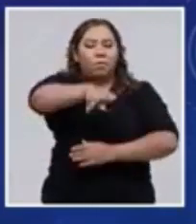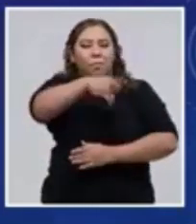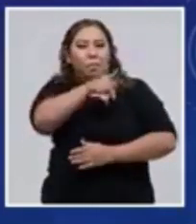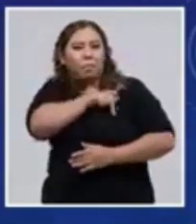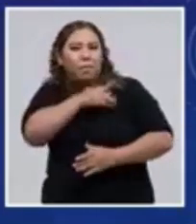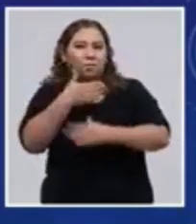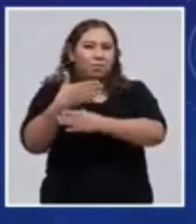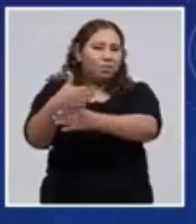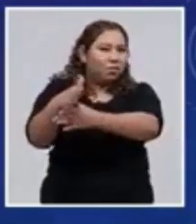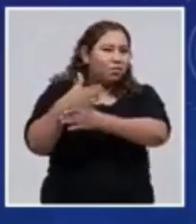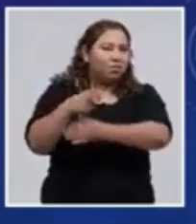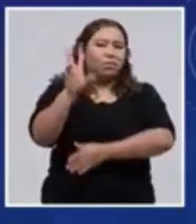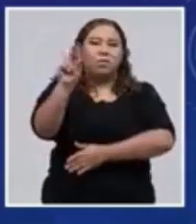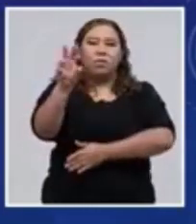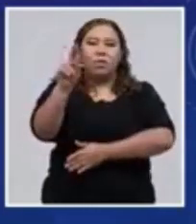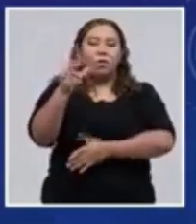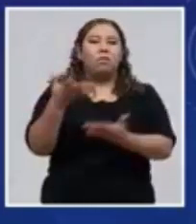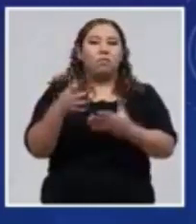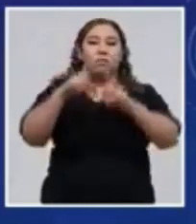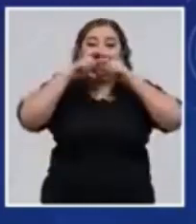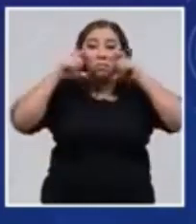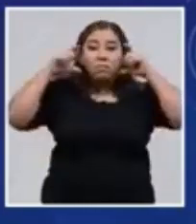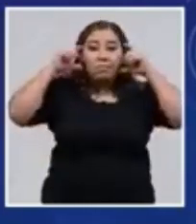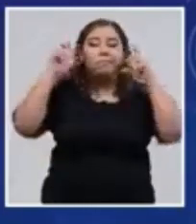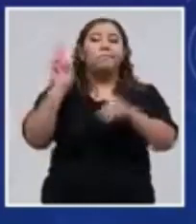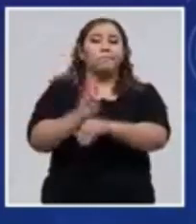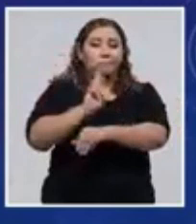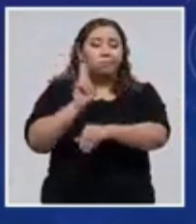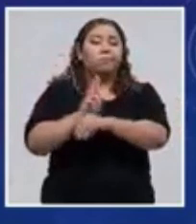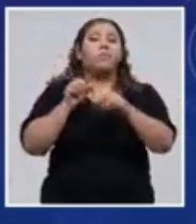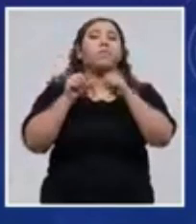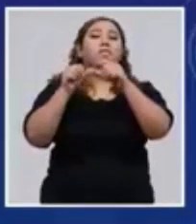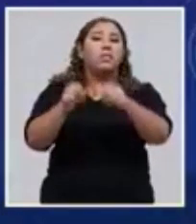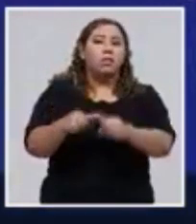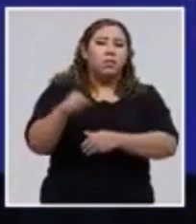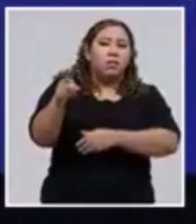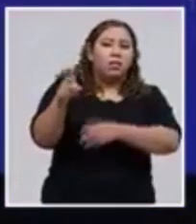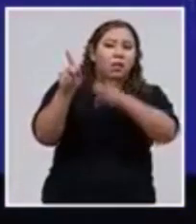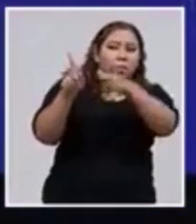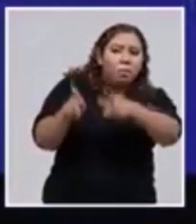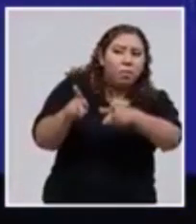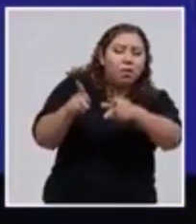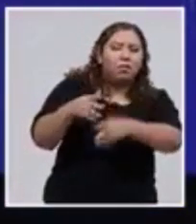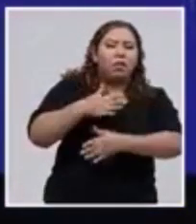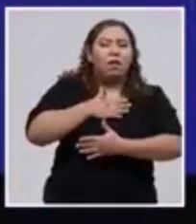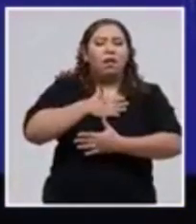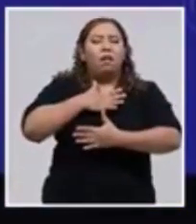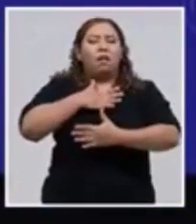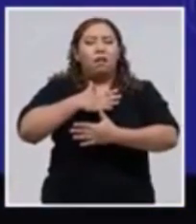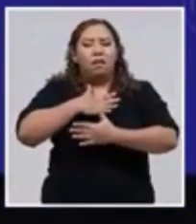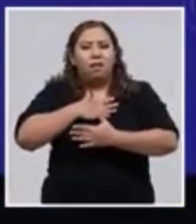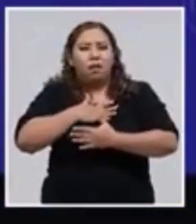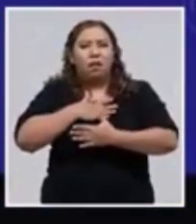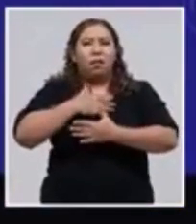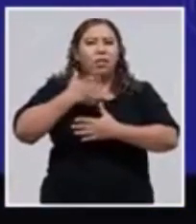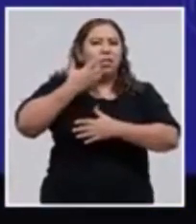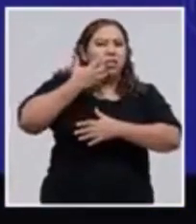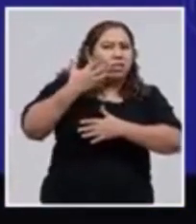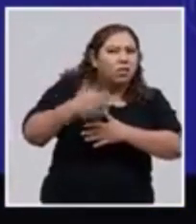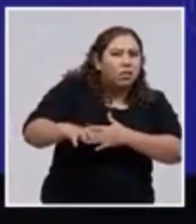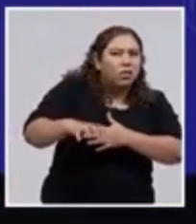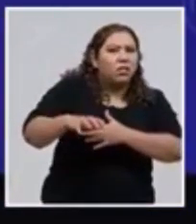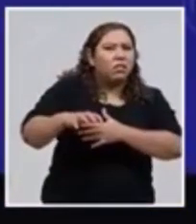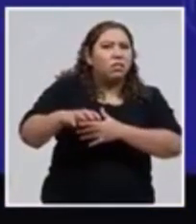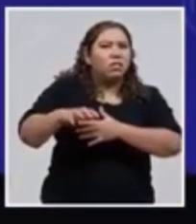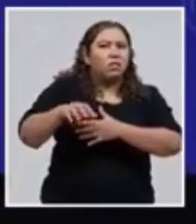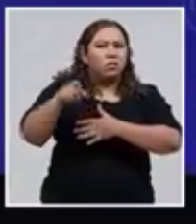Siempre use la mascarilla y hay que monitorear cómo está la fiebre, la dificultad respiratoria y reportarlo inmediatamente si hay